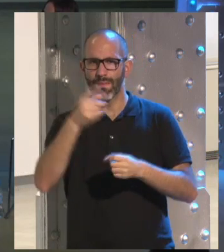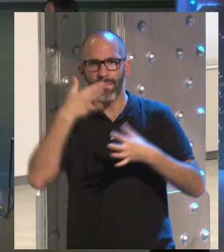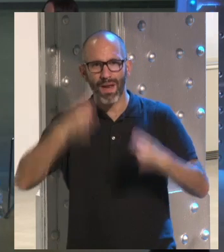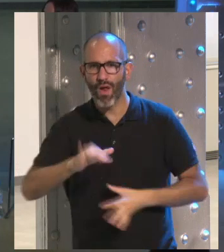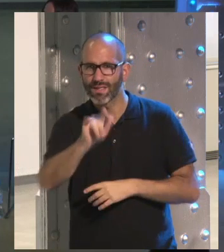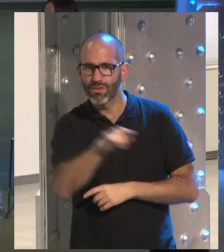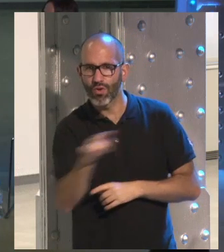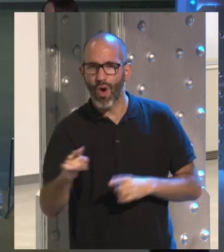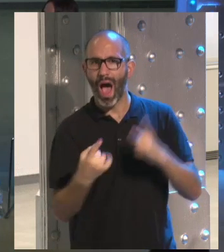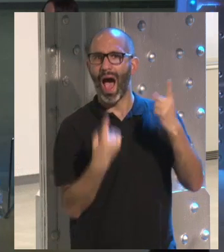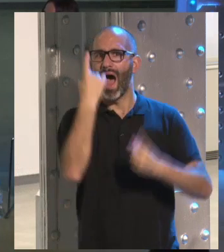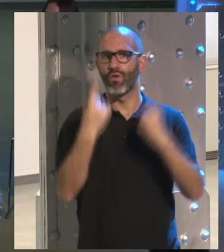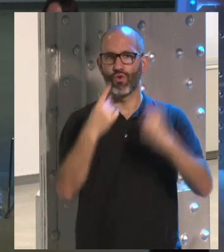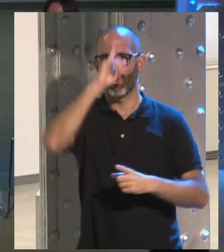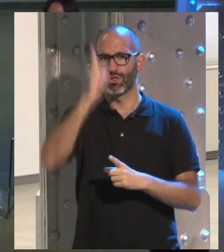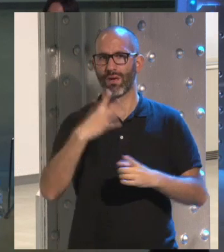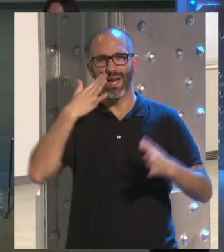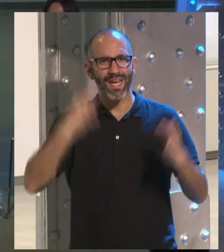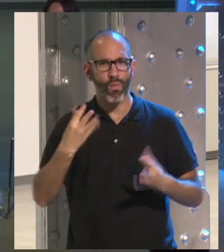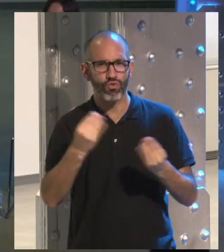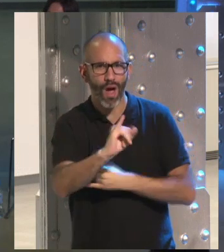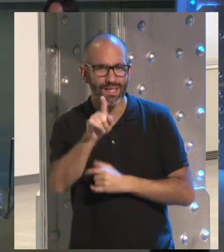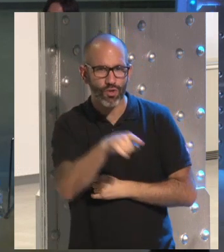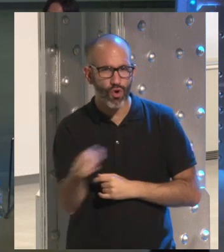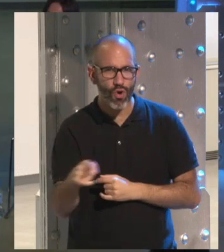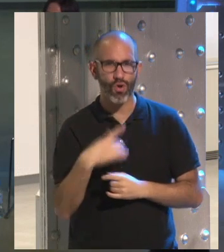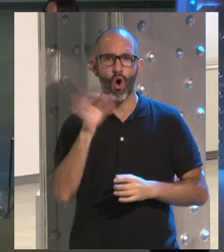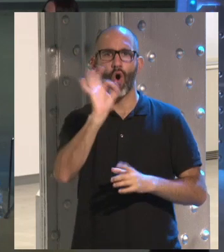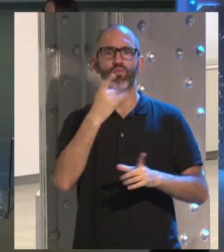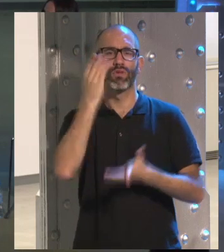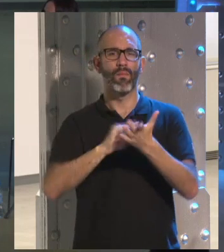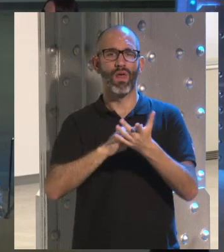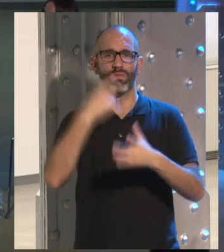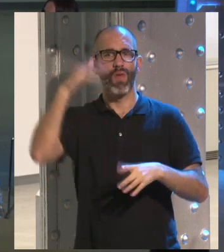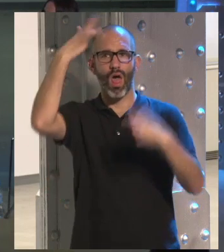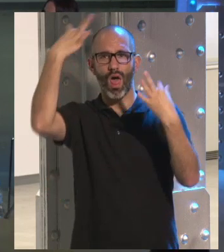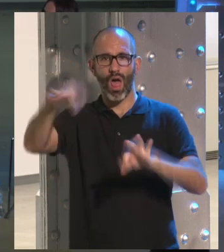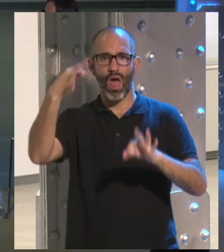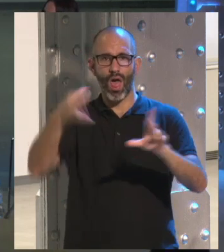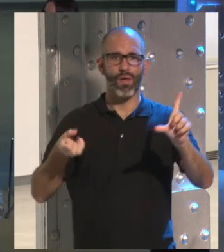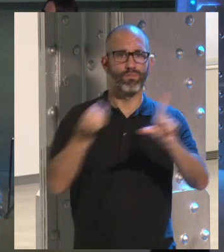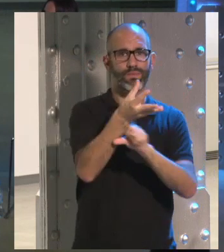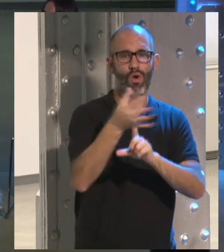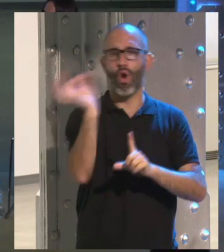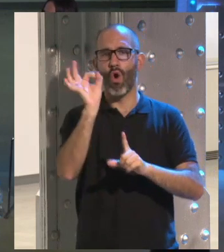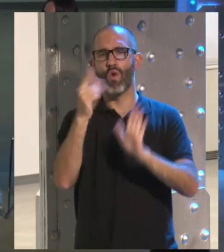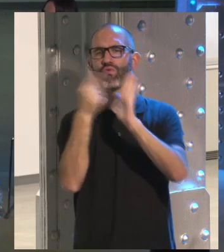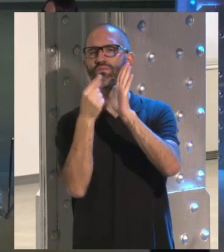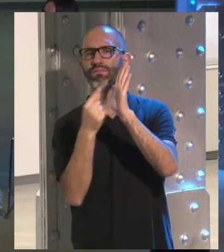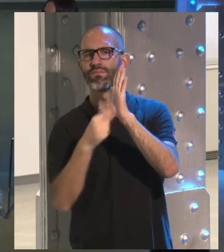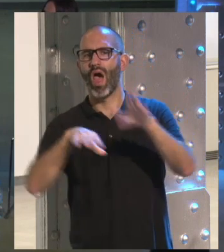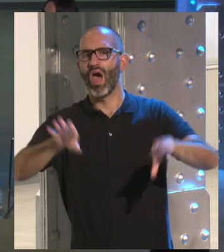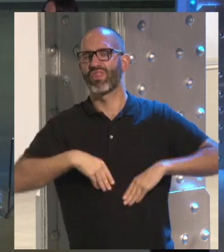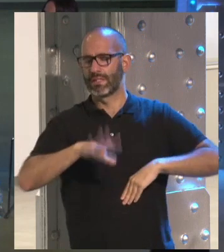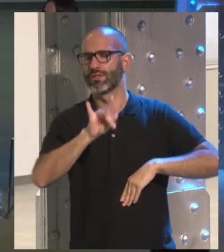jóvenes. Algunos no saben que hay muchos riesgos. No miran lo que suben. No leen los términos. De eso me gustaría hablar esta